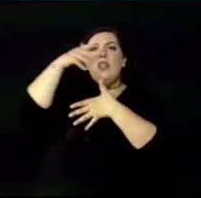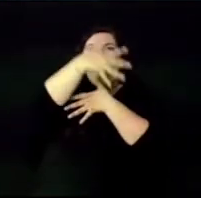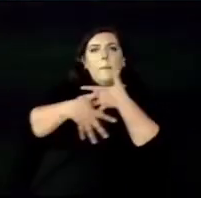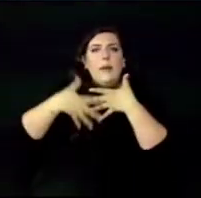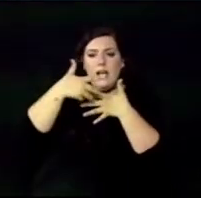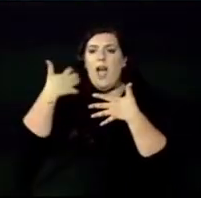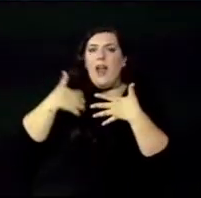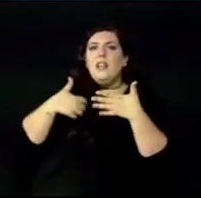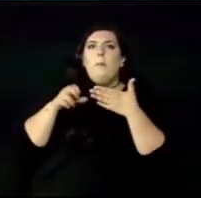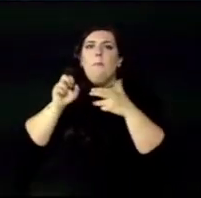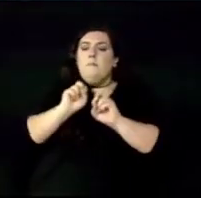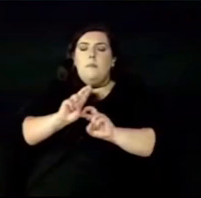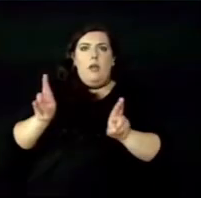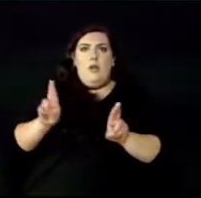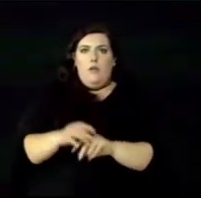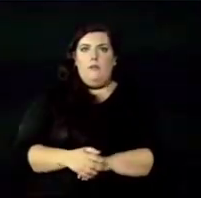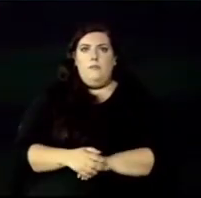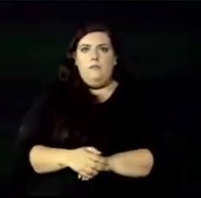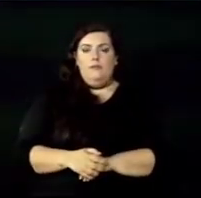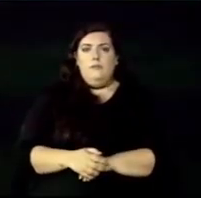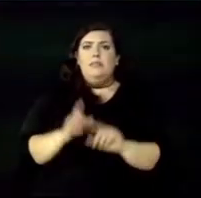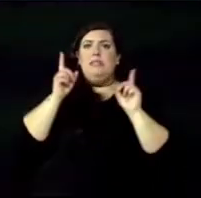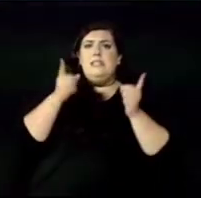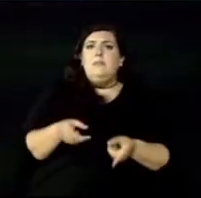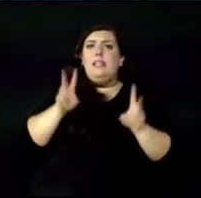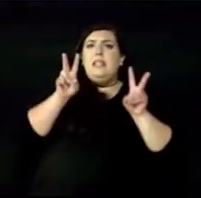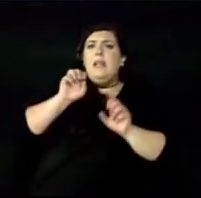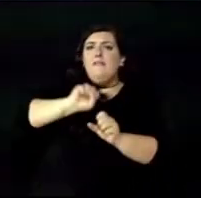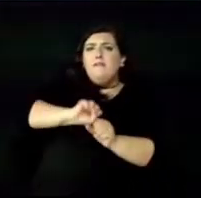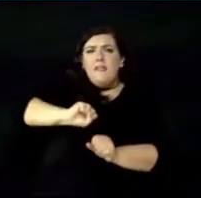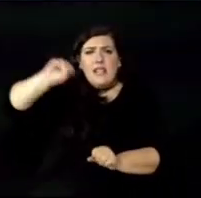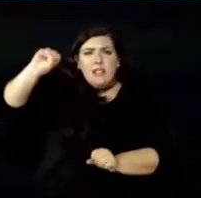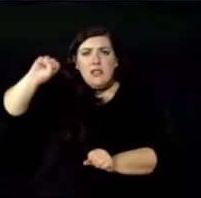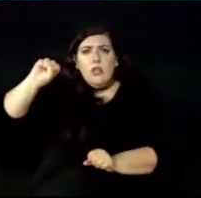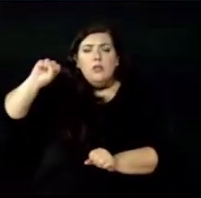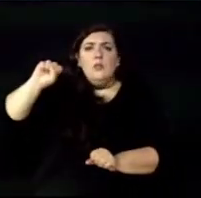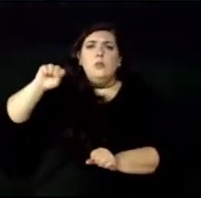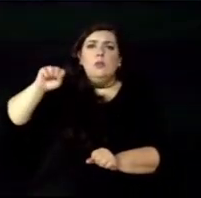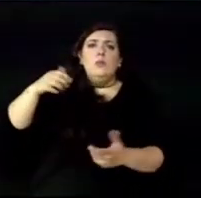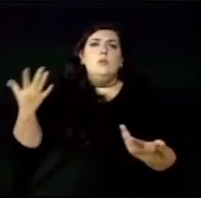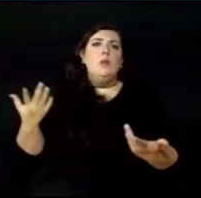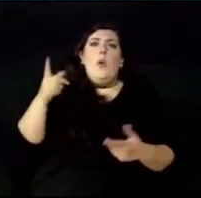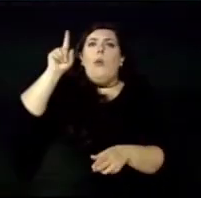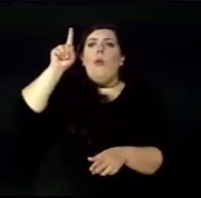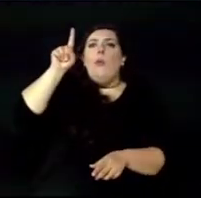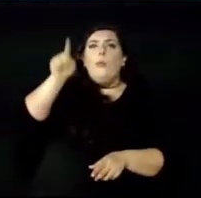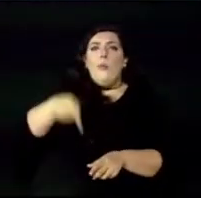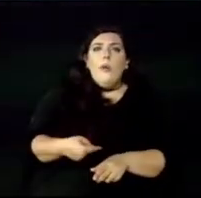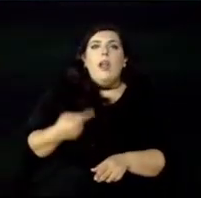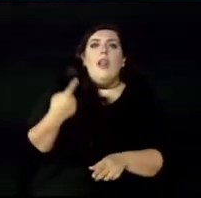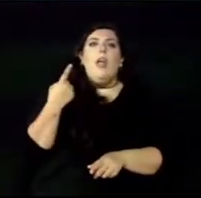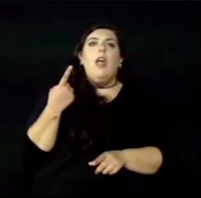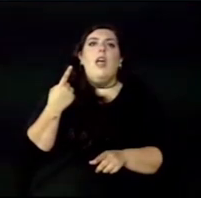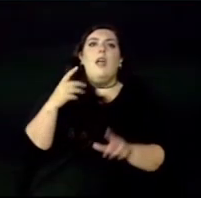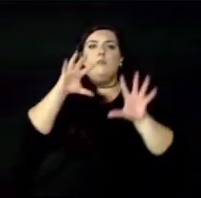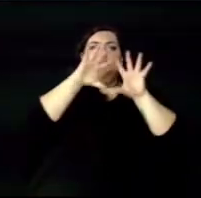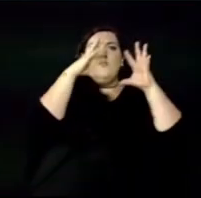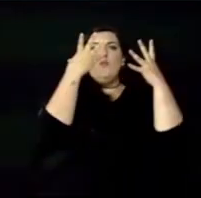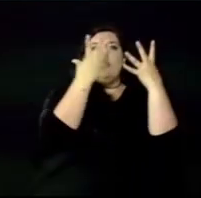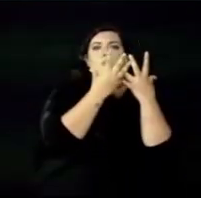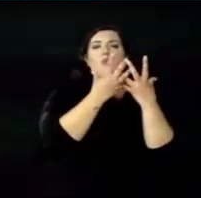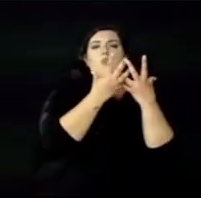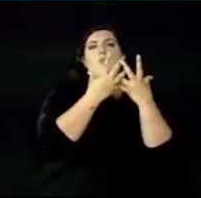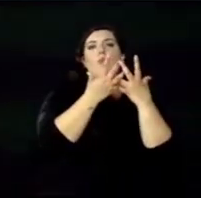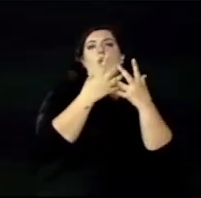endeudado y la inflación y es una inflación además que proviene también del conflicto que se está viviendo en el mundo entre